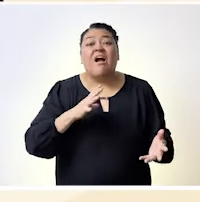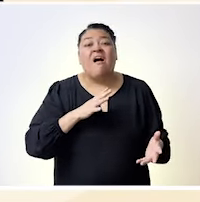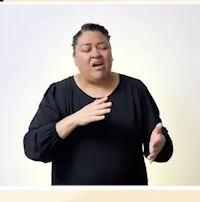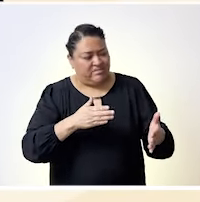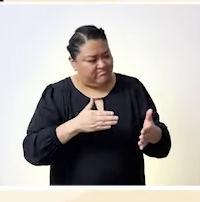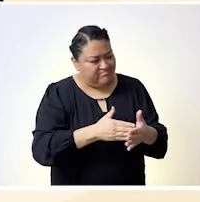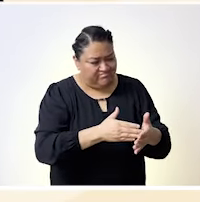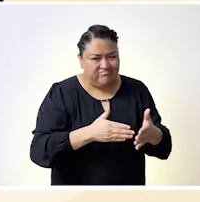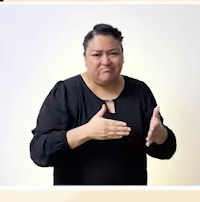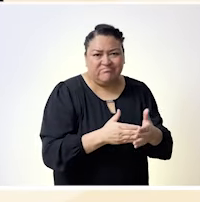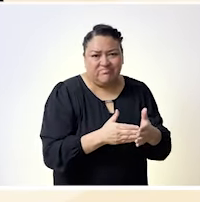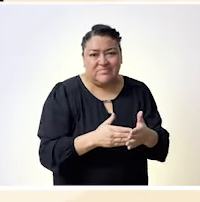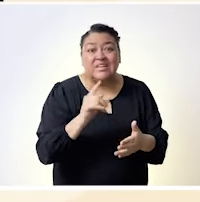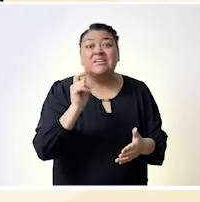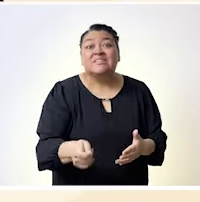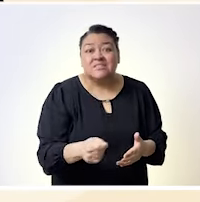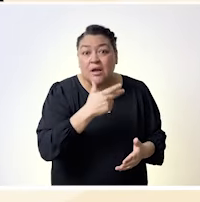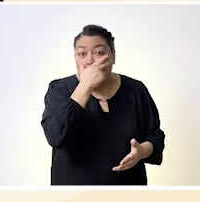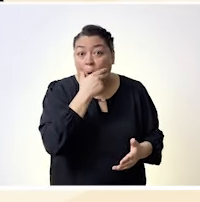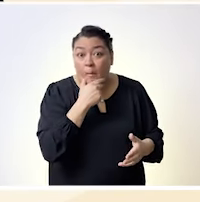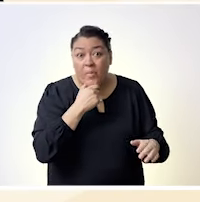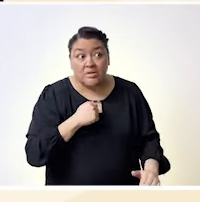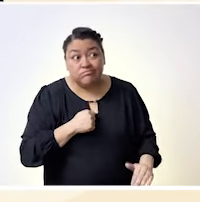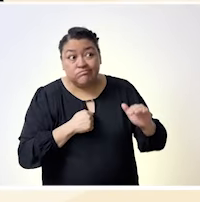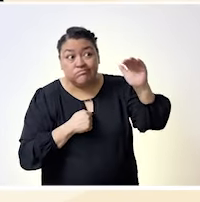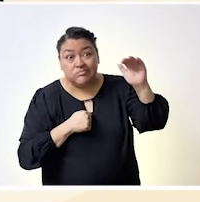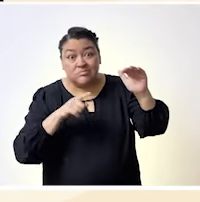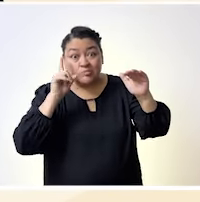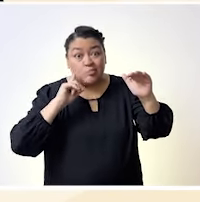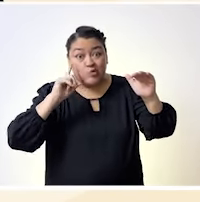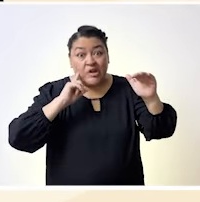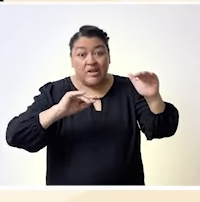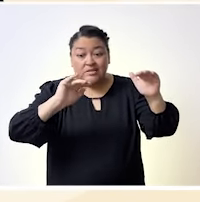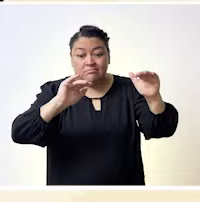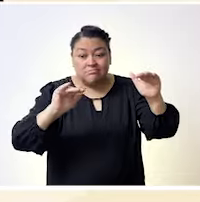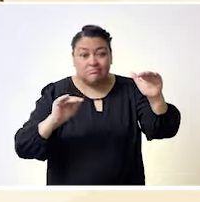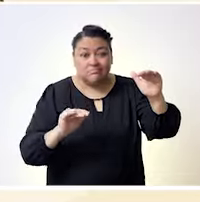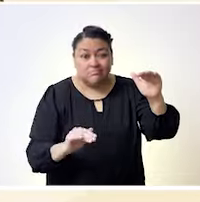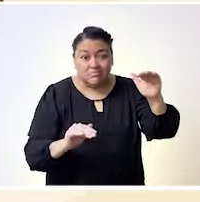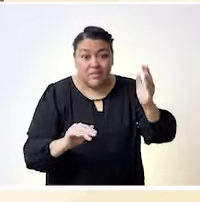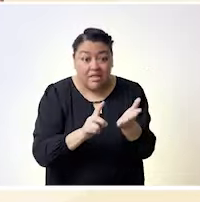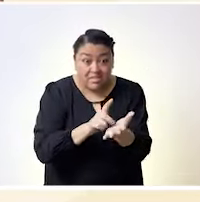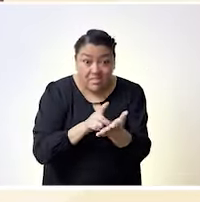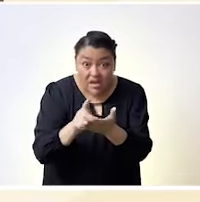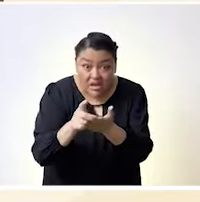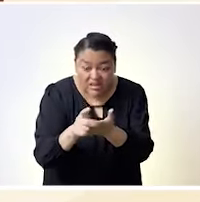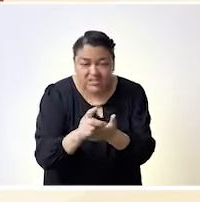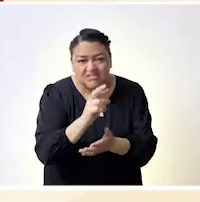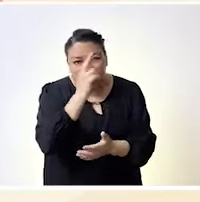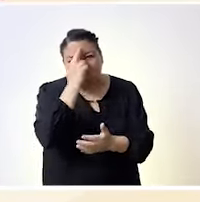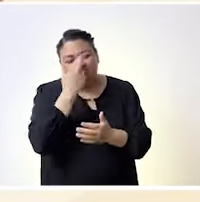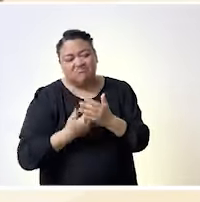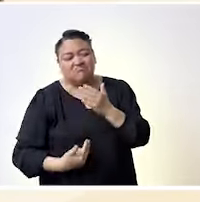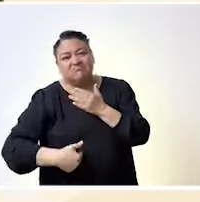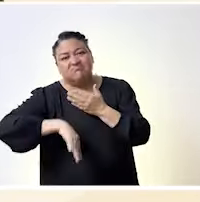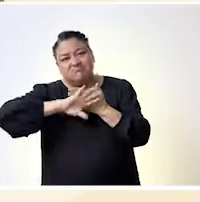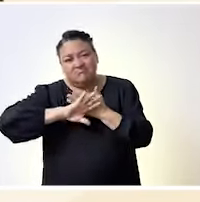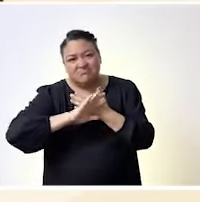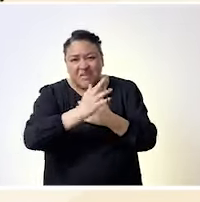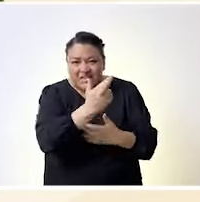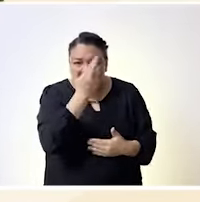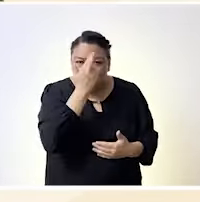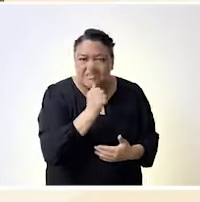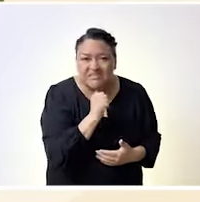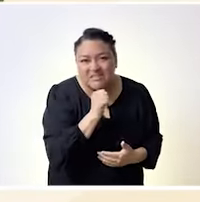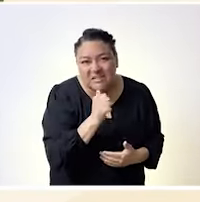obstáculos y también brechas de desigualdad que no solamente afectan a nuestros derechos, al reconocimiento de estos